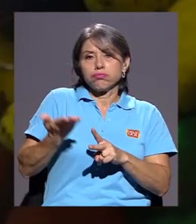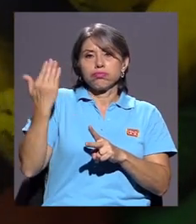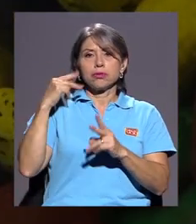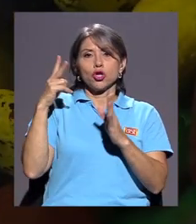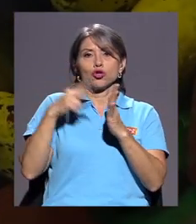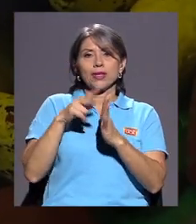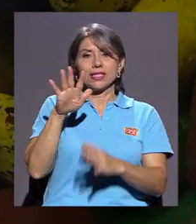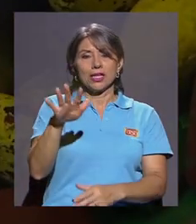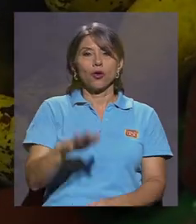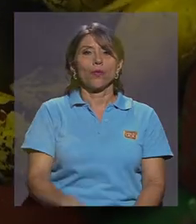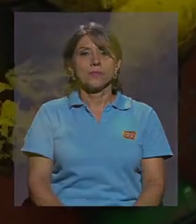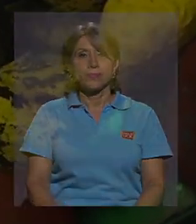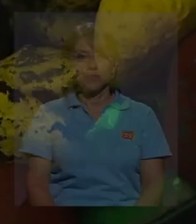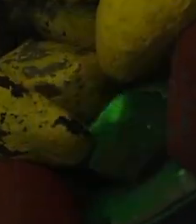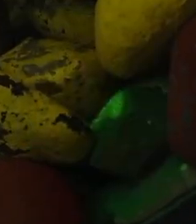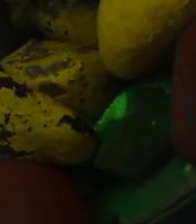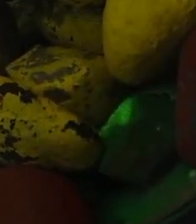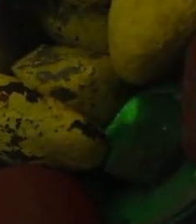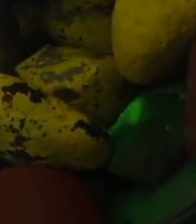en el año 2005.